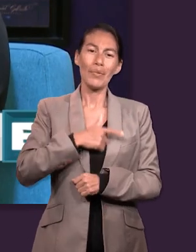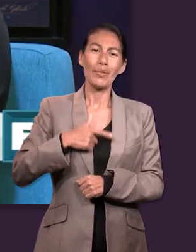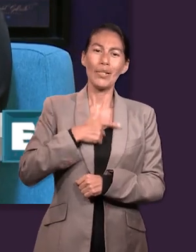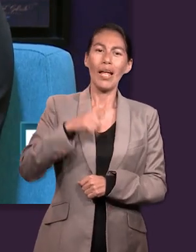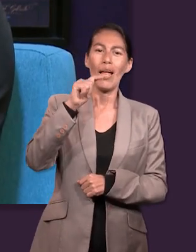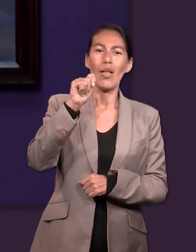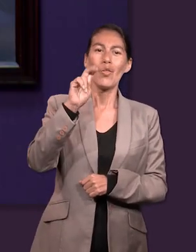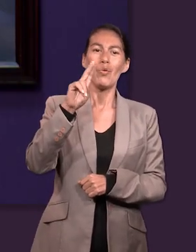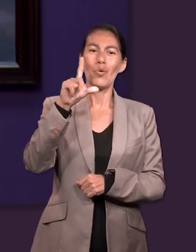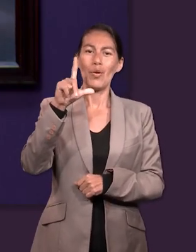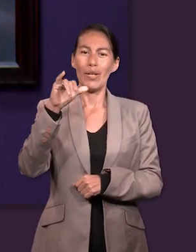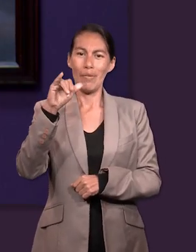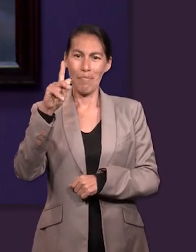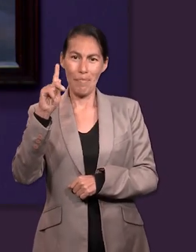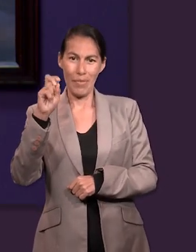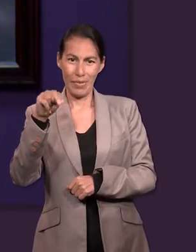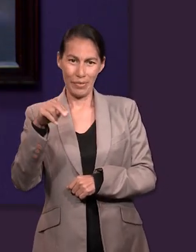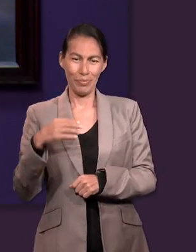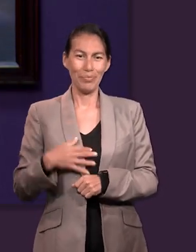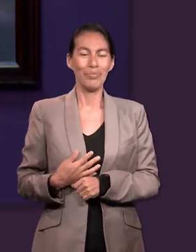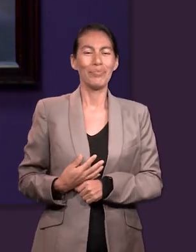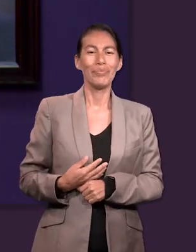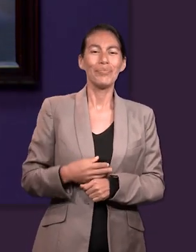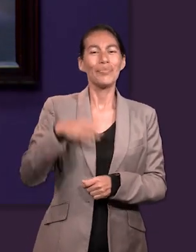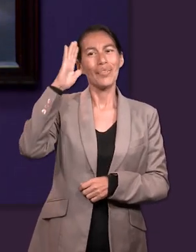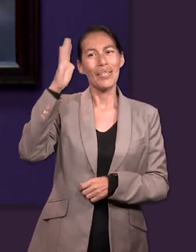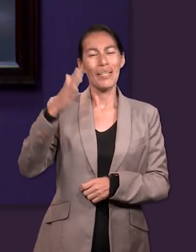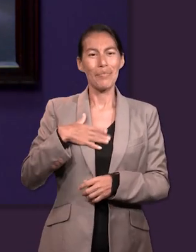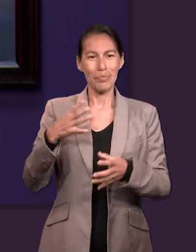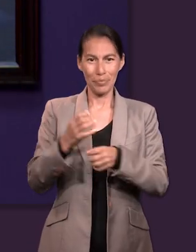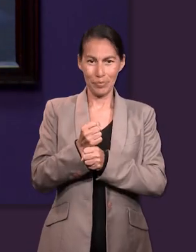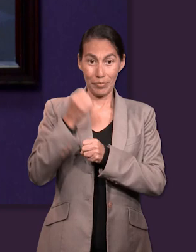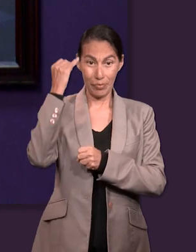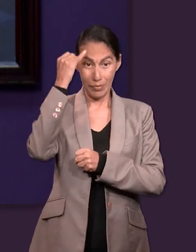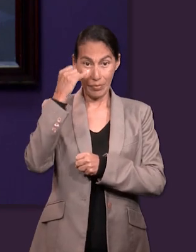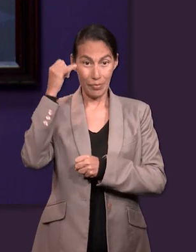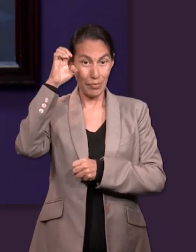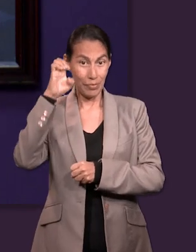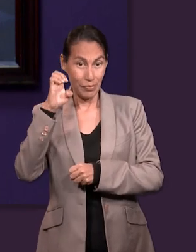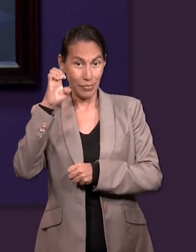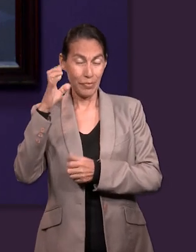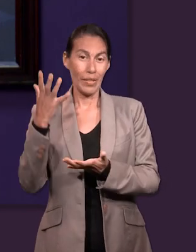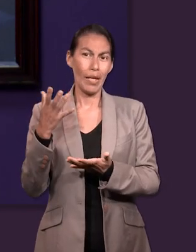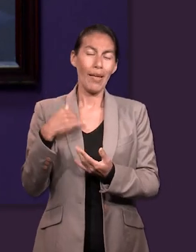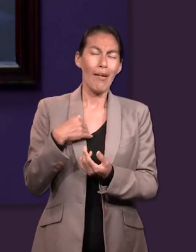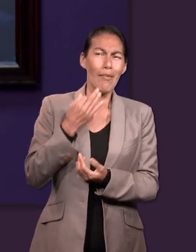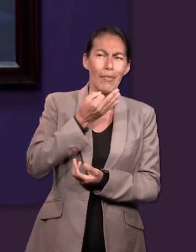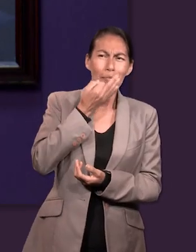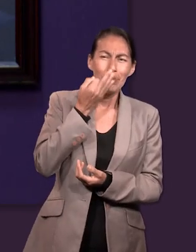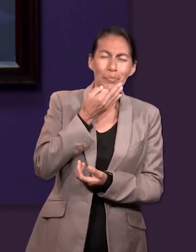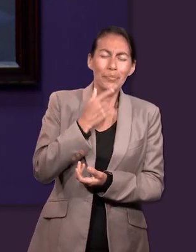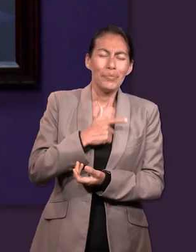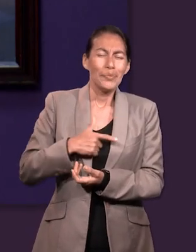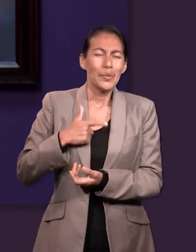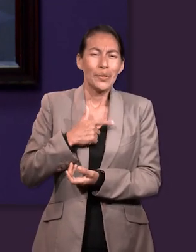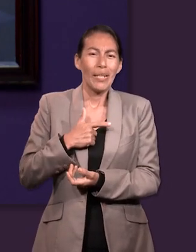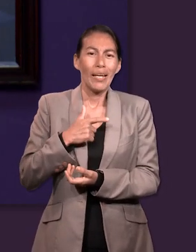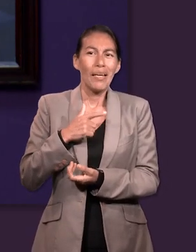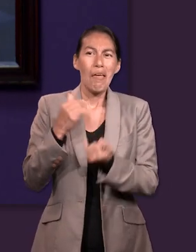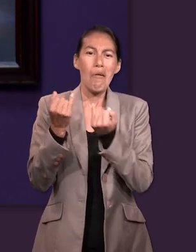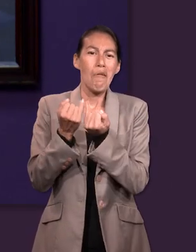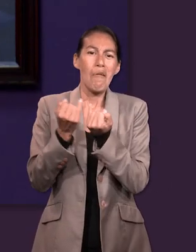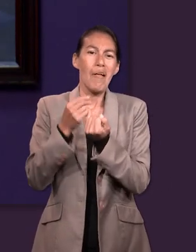los tulipanes. Hola, ¿qué tal? Mi nombre es Jaime Alcántara. Una de las flores, diría yo, que más me gustan son los